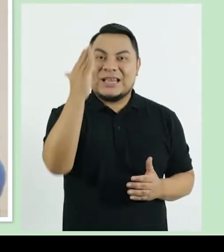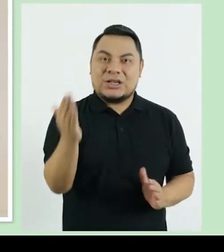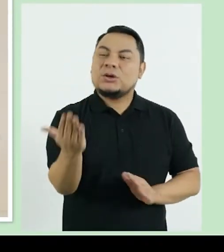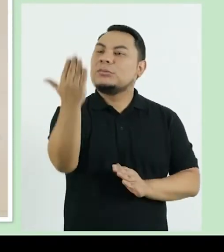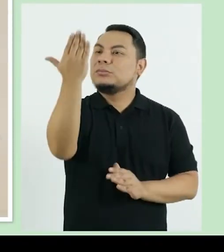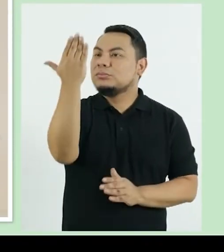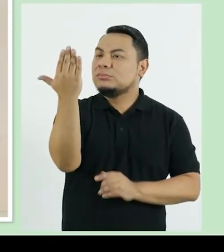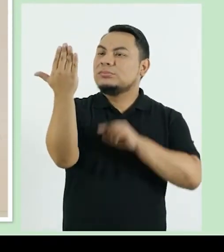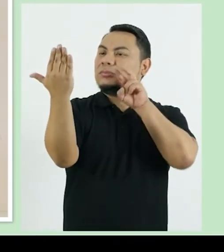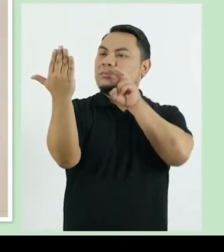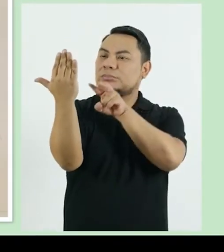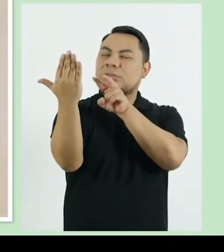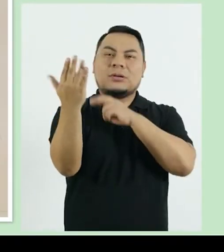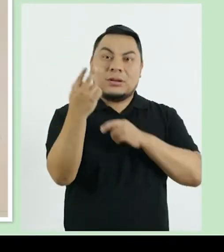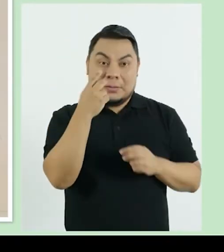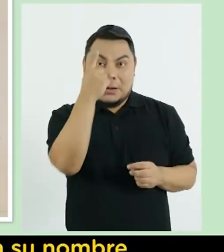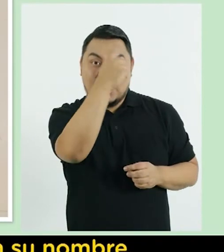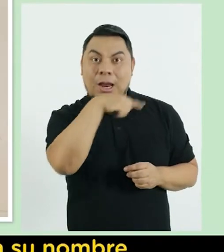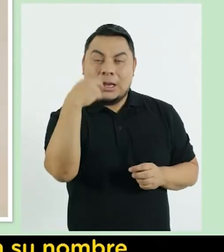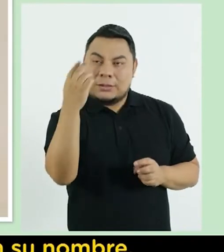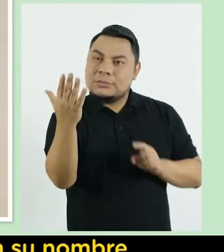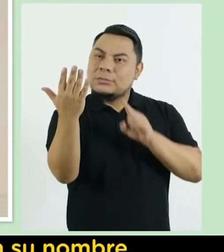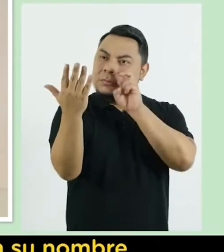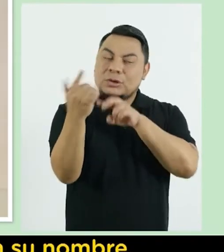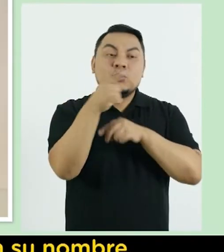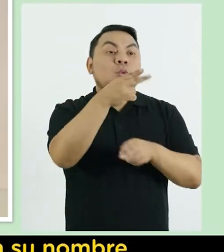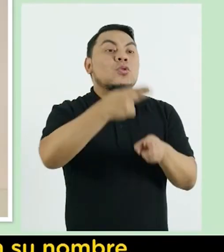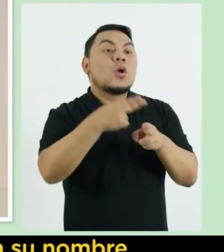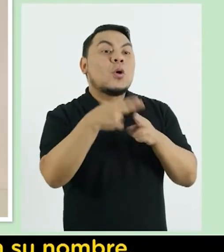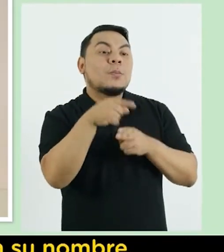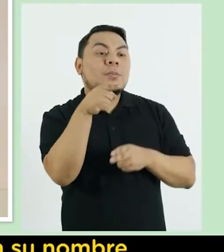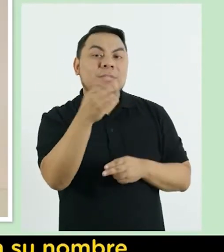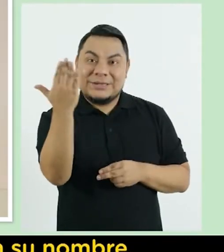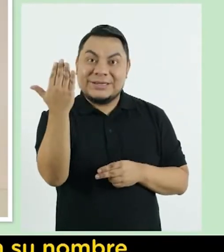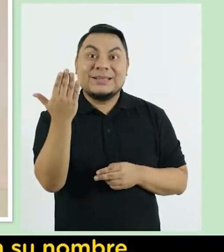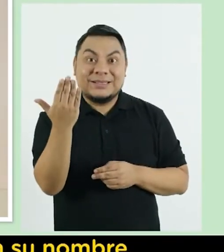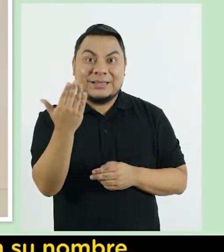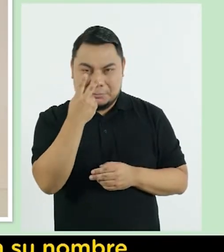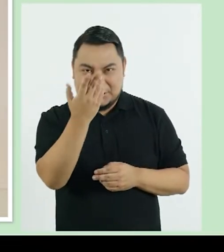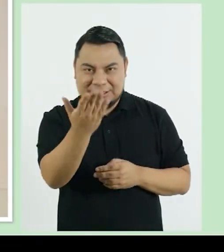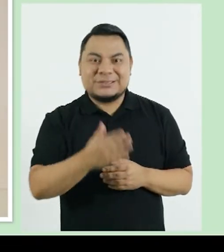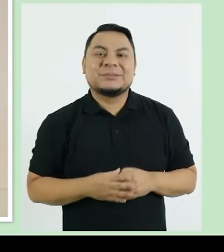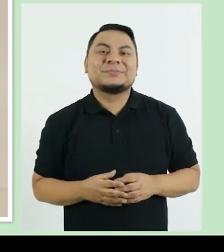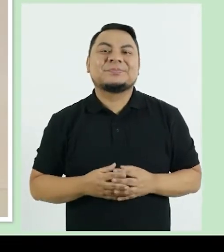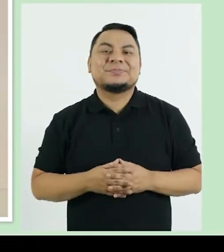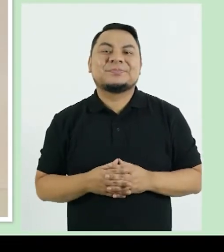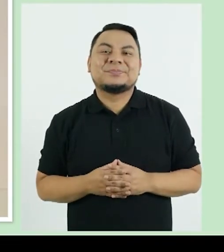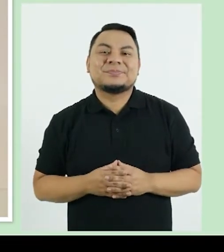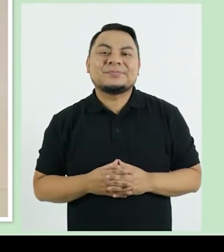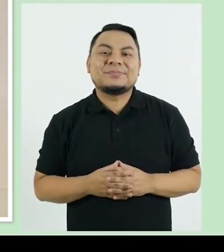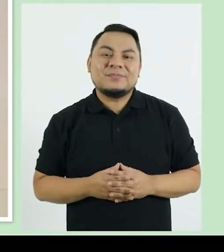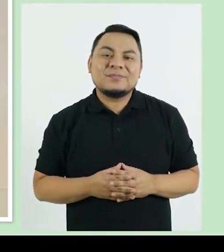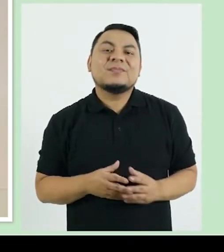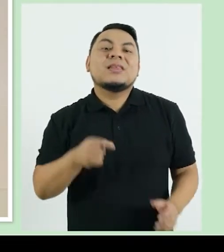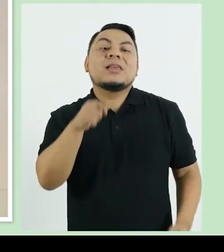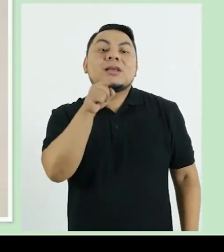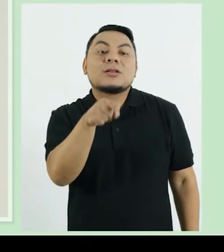niño frente a un espejo Y hagan que se reconozcan mientras le dicen su nombre A ver Memo